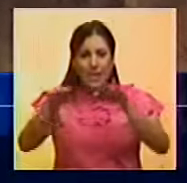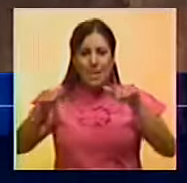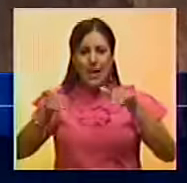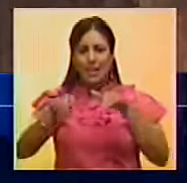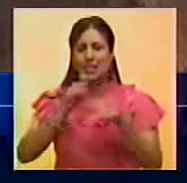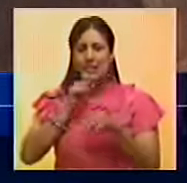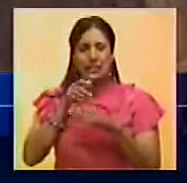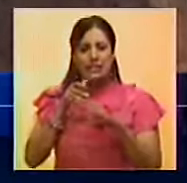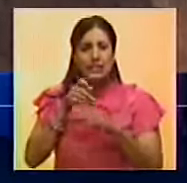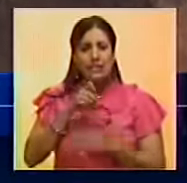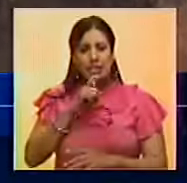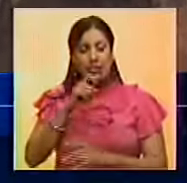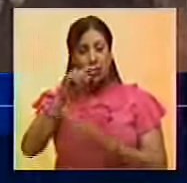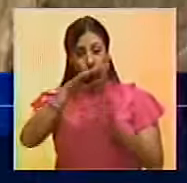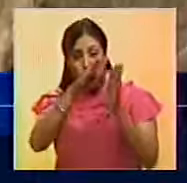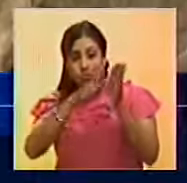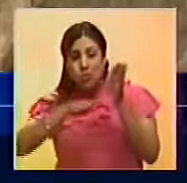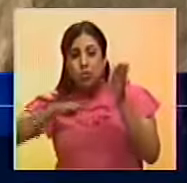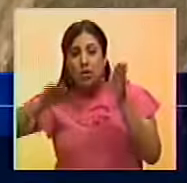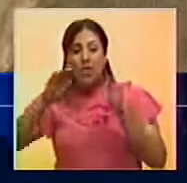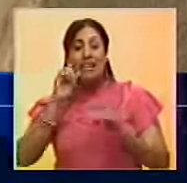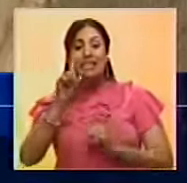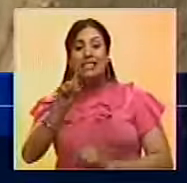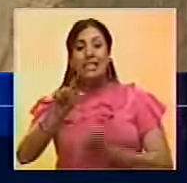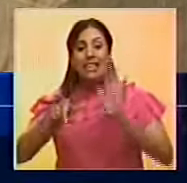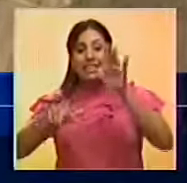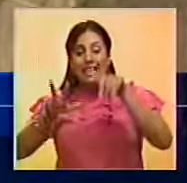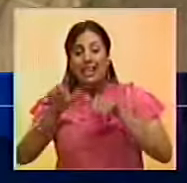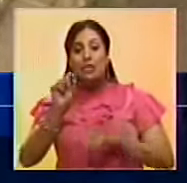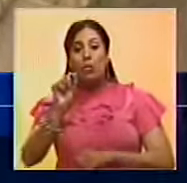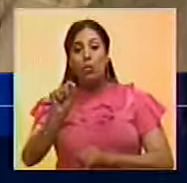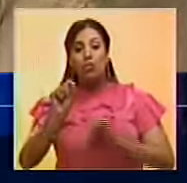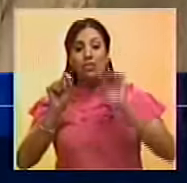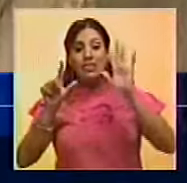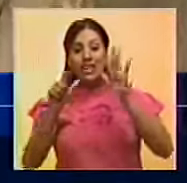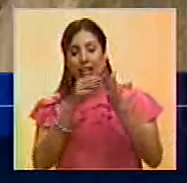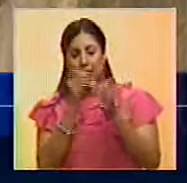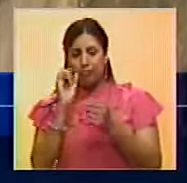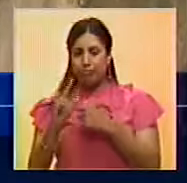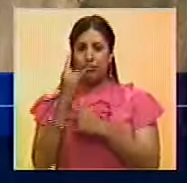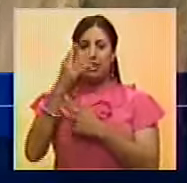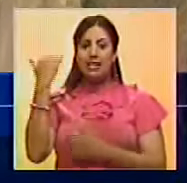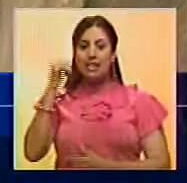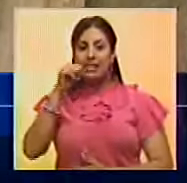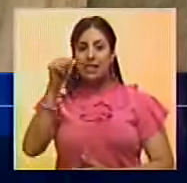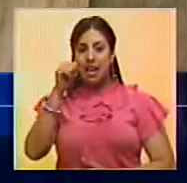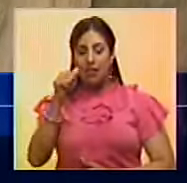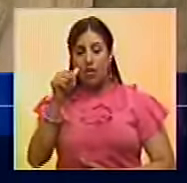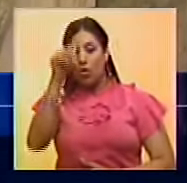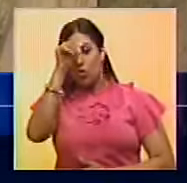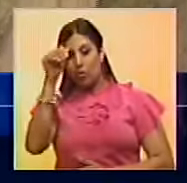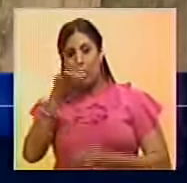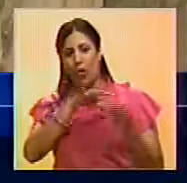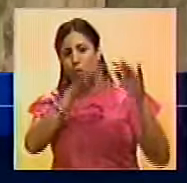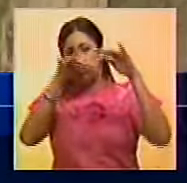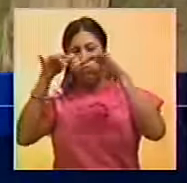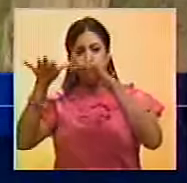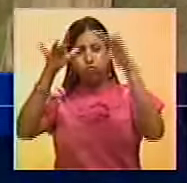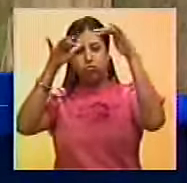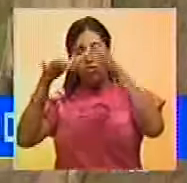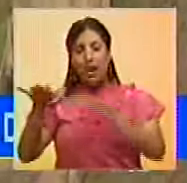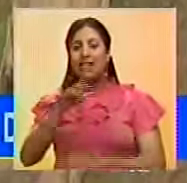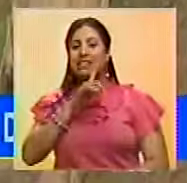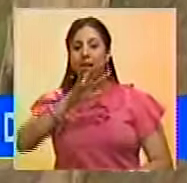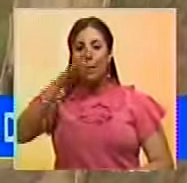de Pacífica. El orificio tiene un tamaño de 113.7 metros y apareció el pasado fin de semana a causa del oleaje conocido como